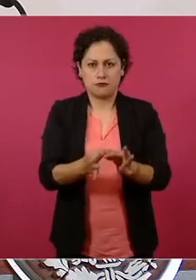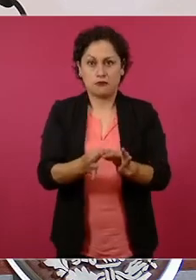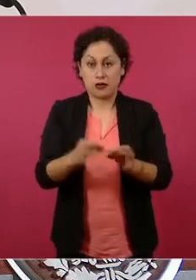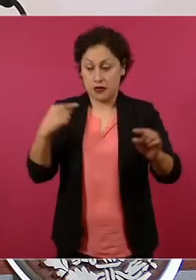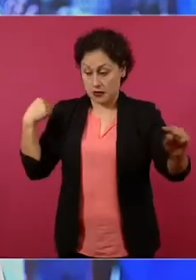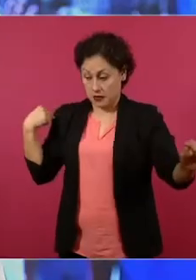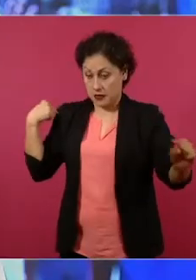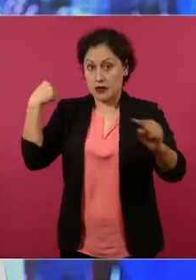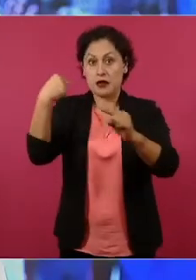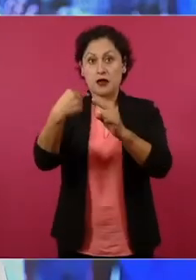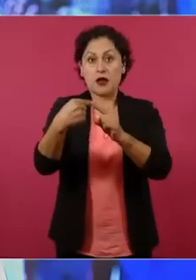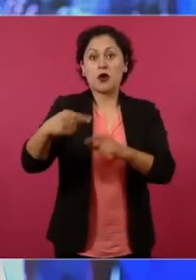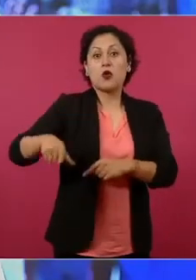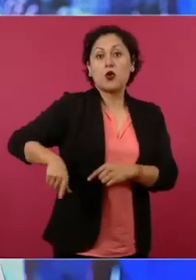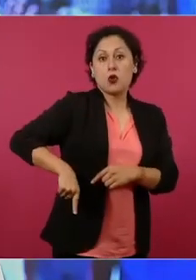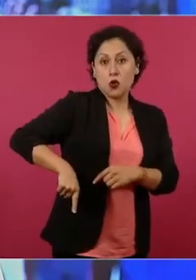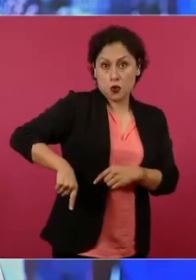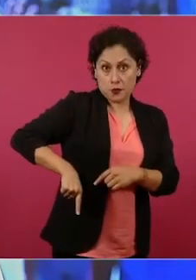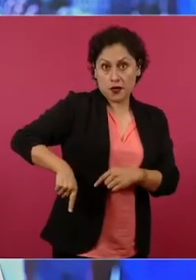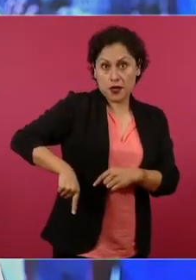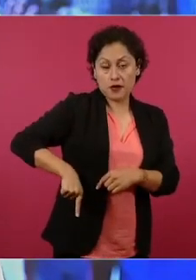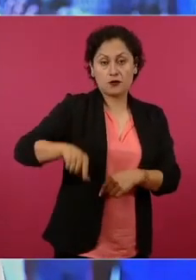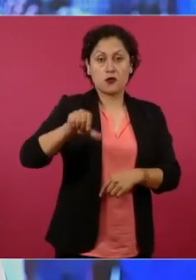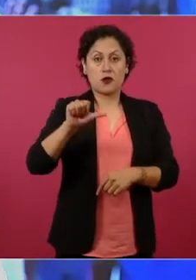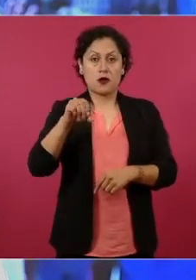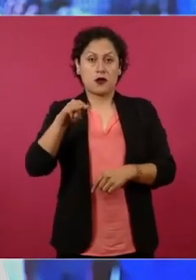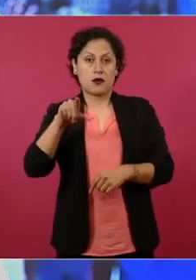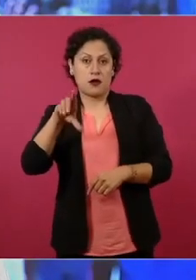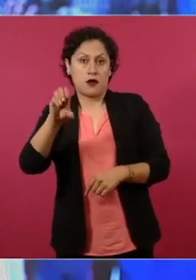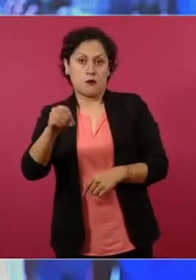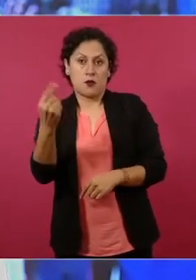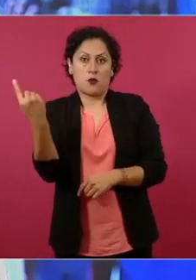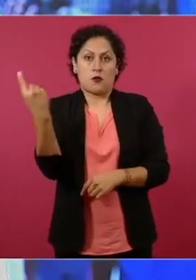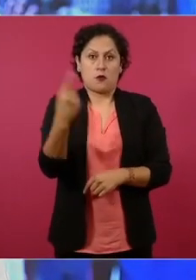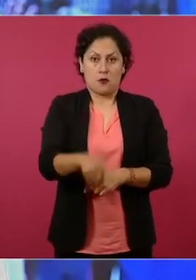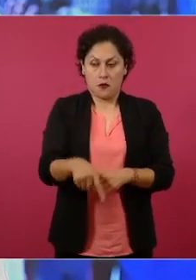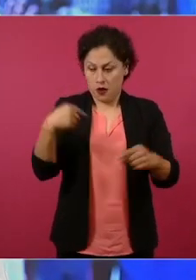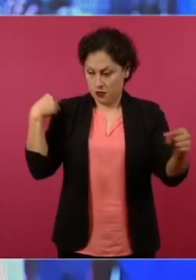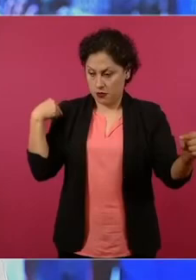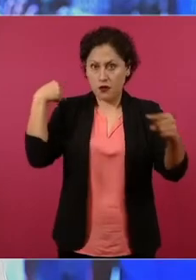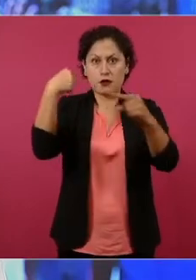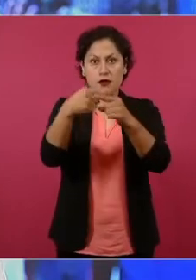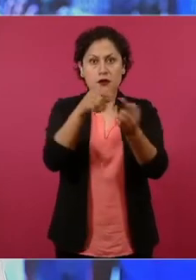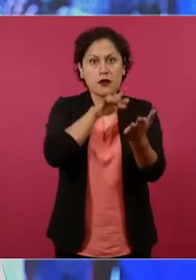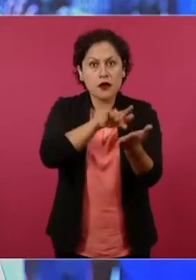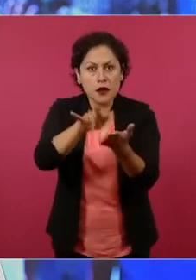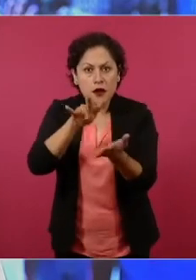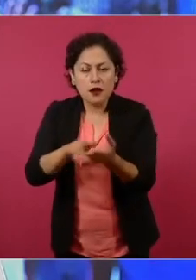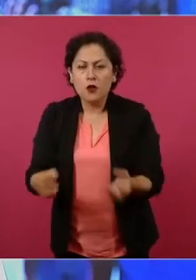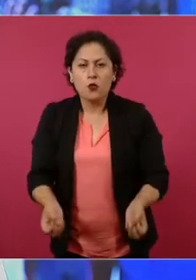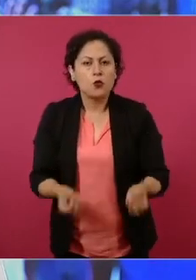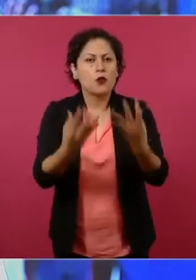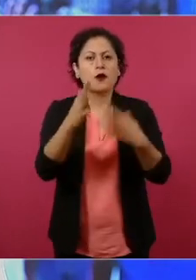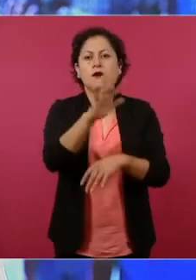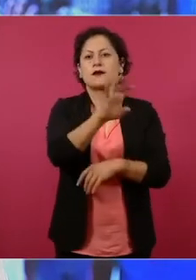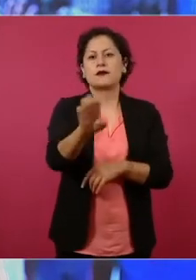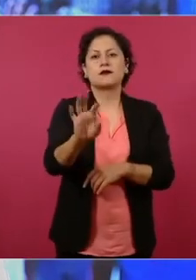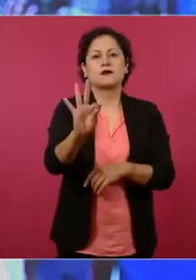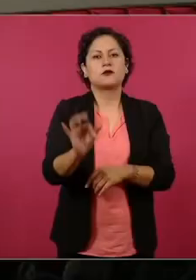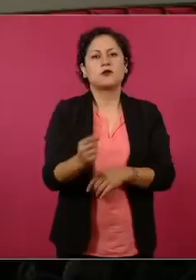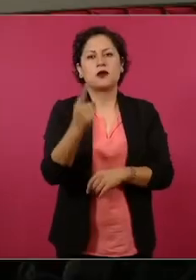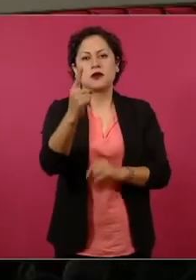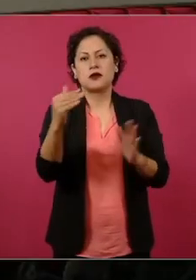y por instrucción del presidente López Obrador se ha beneficiado a 541 mil